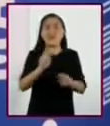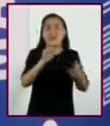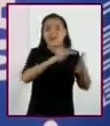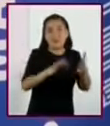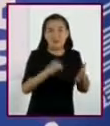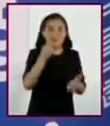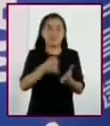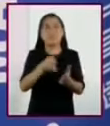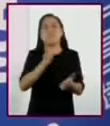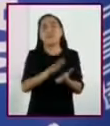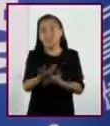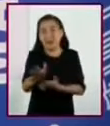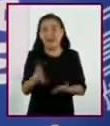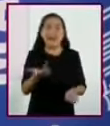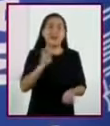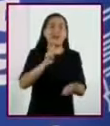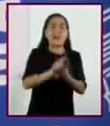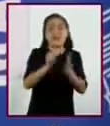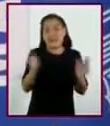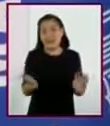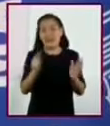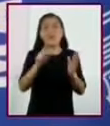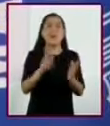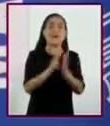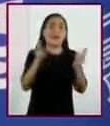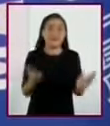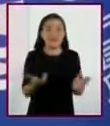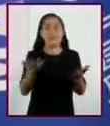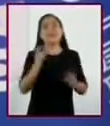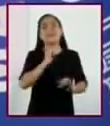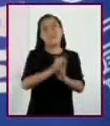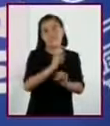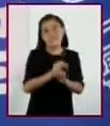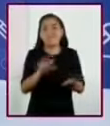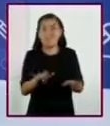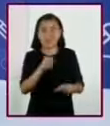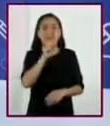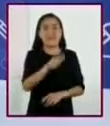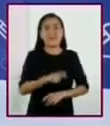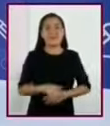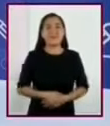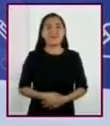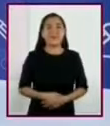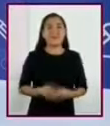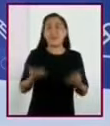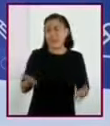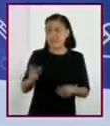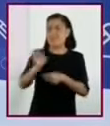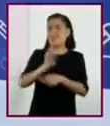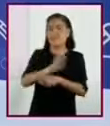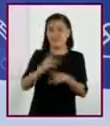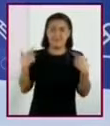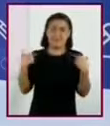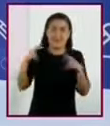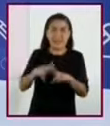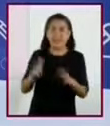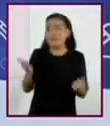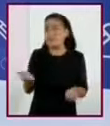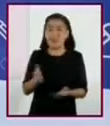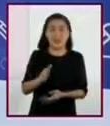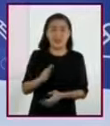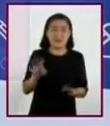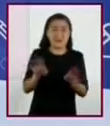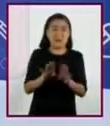sea impreso en un libro, o una revista, o en línea. Entonces, maestra, ¿qué no